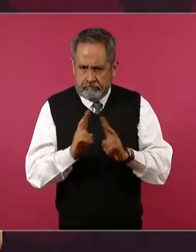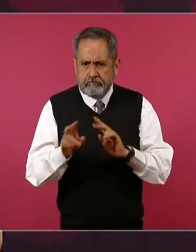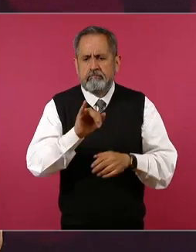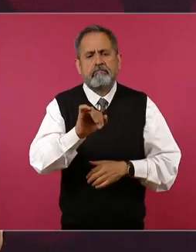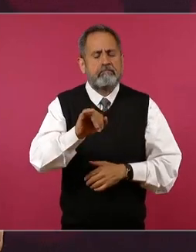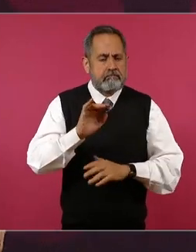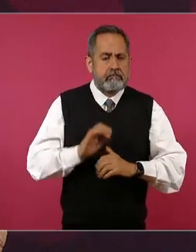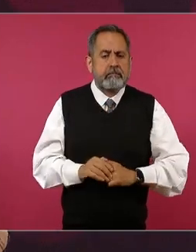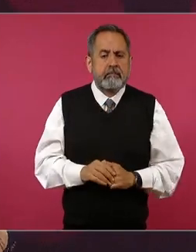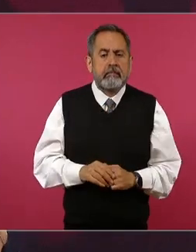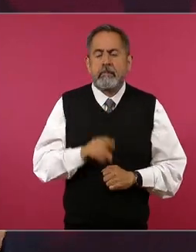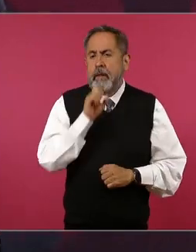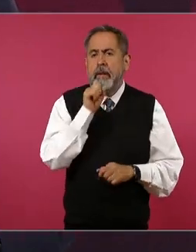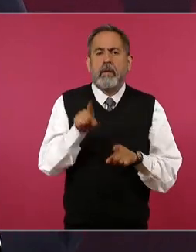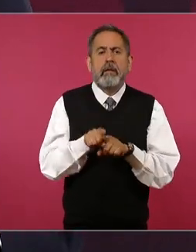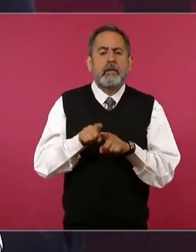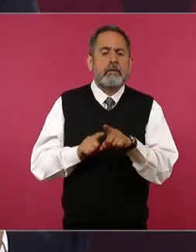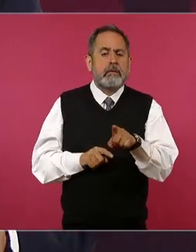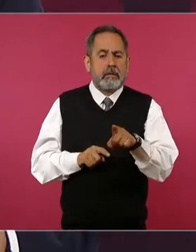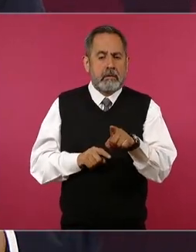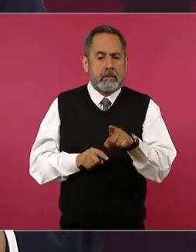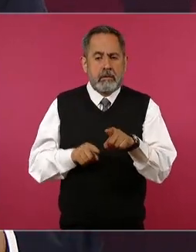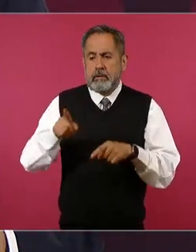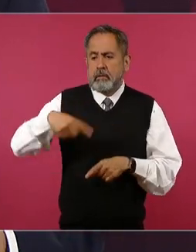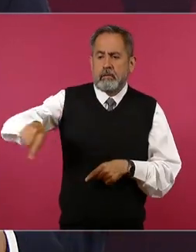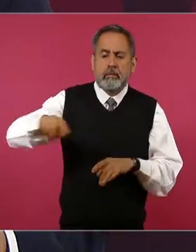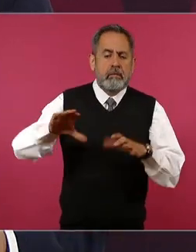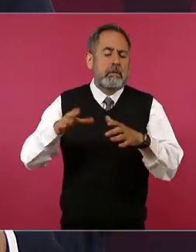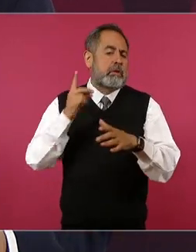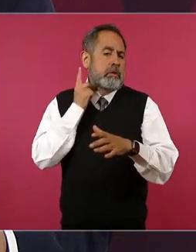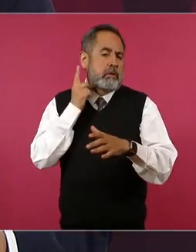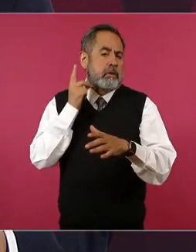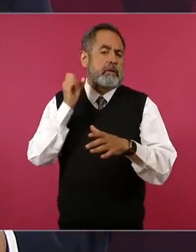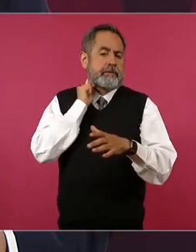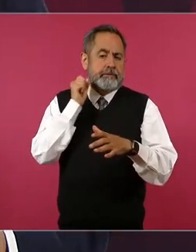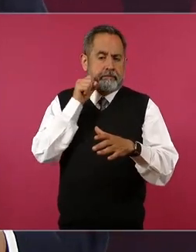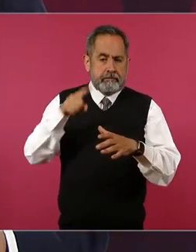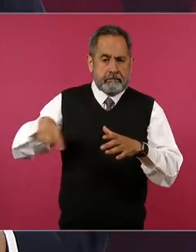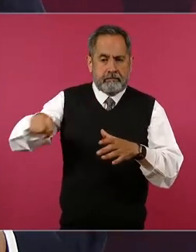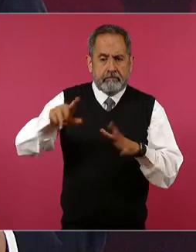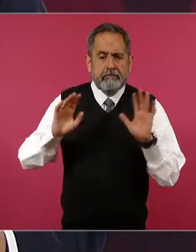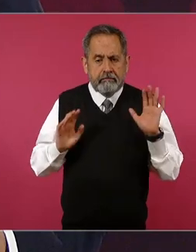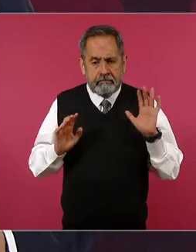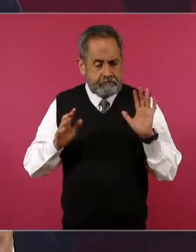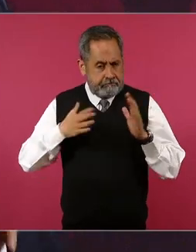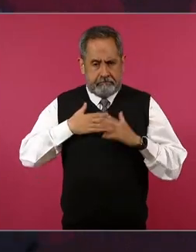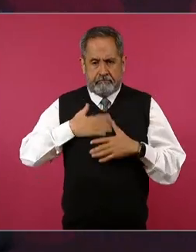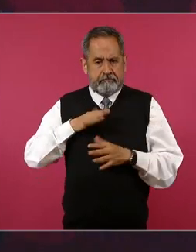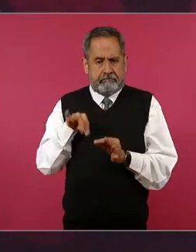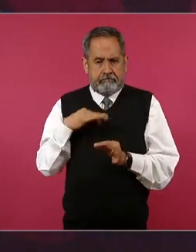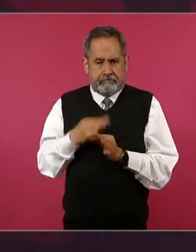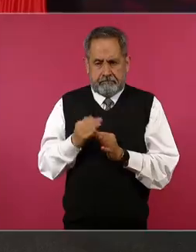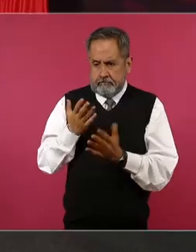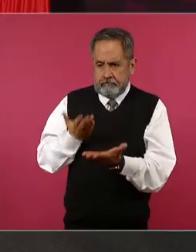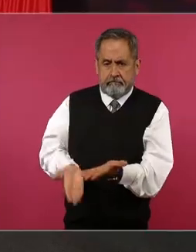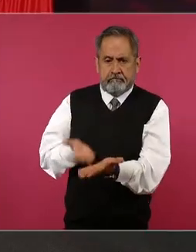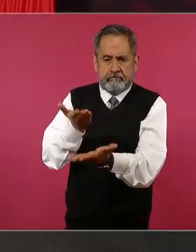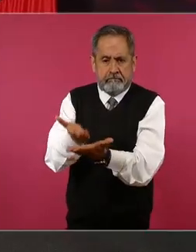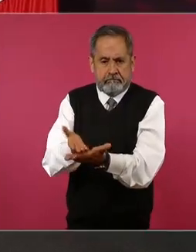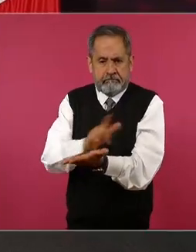los legisladores, ya nosotros enviamos la iniciativa